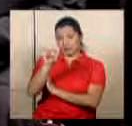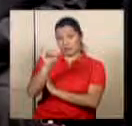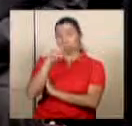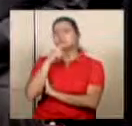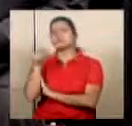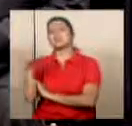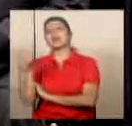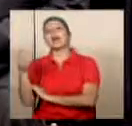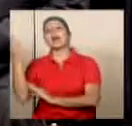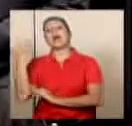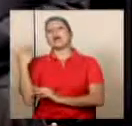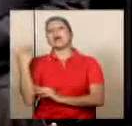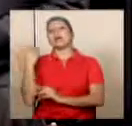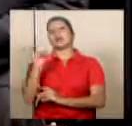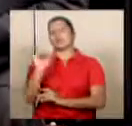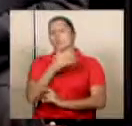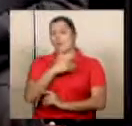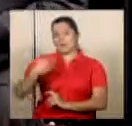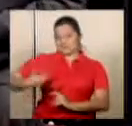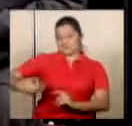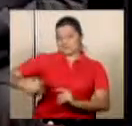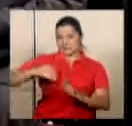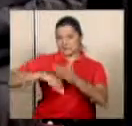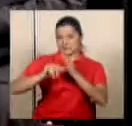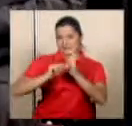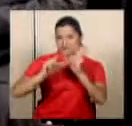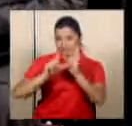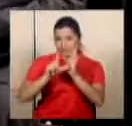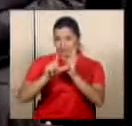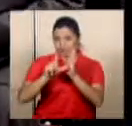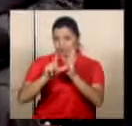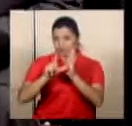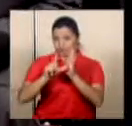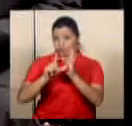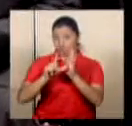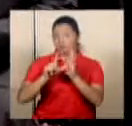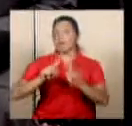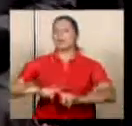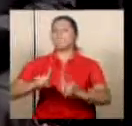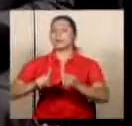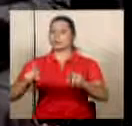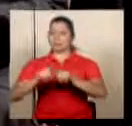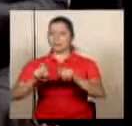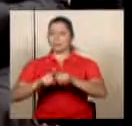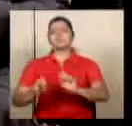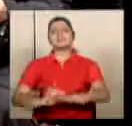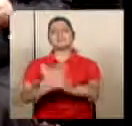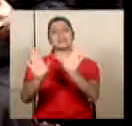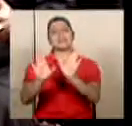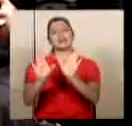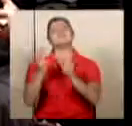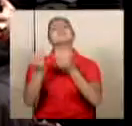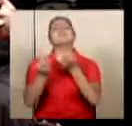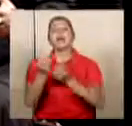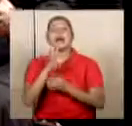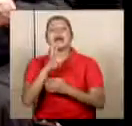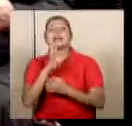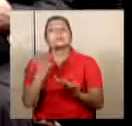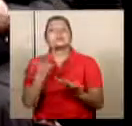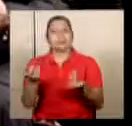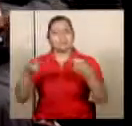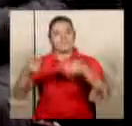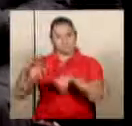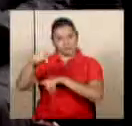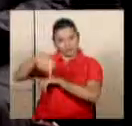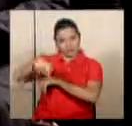del Congreso en por lo menos una legislatura. Pero también, por supuesto, vamos a comentar qué fue lo que sucedió